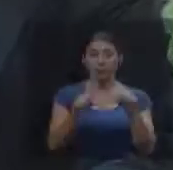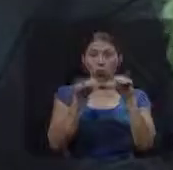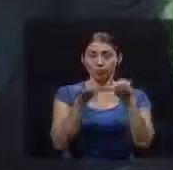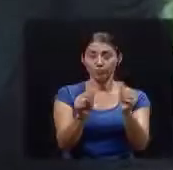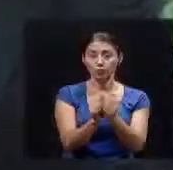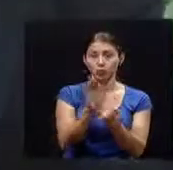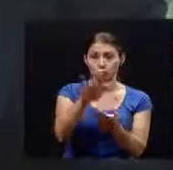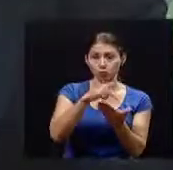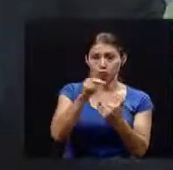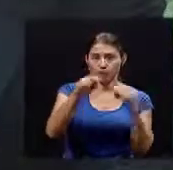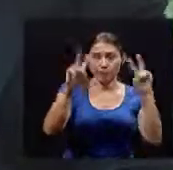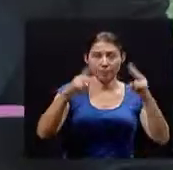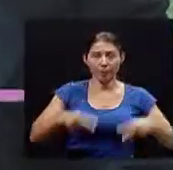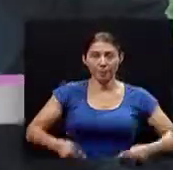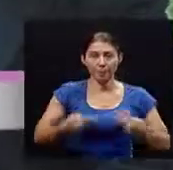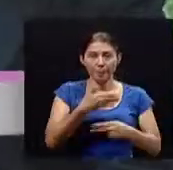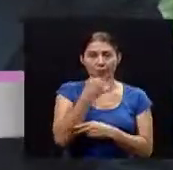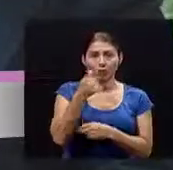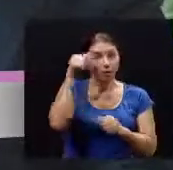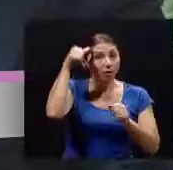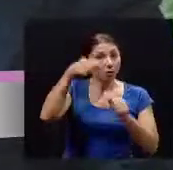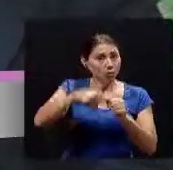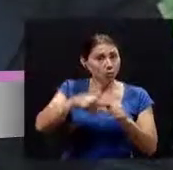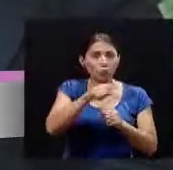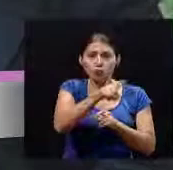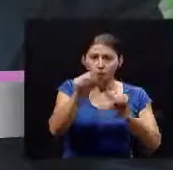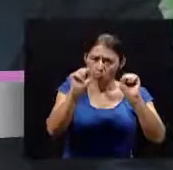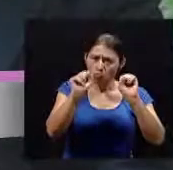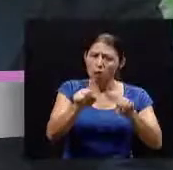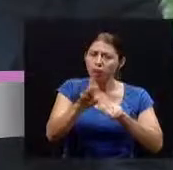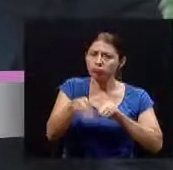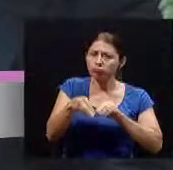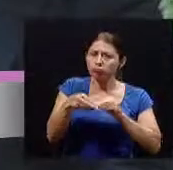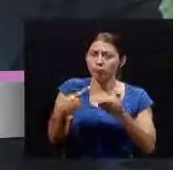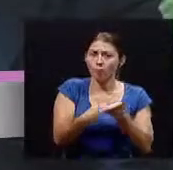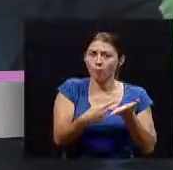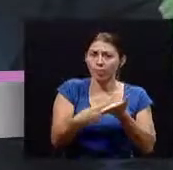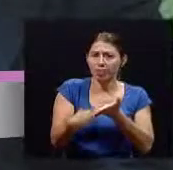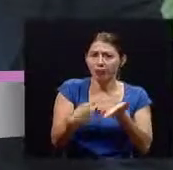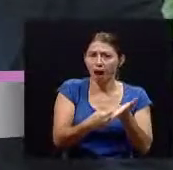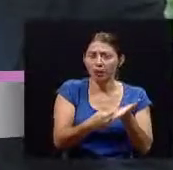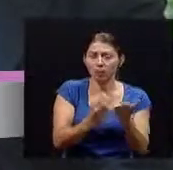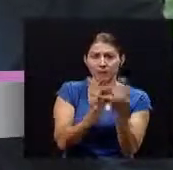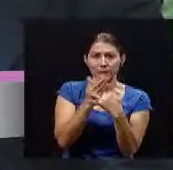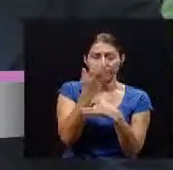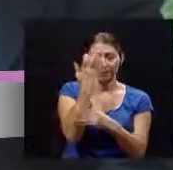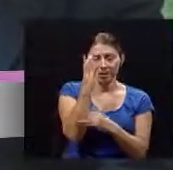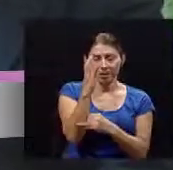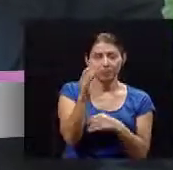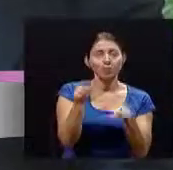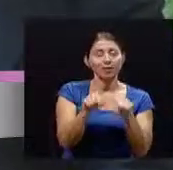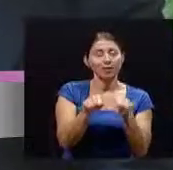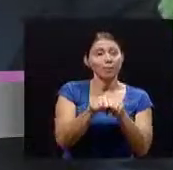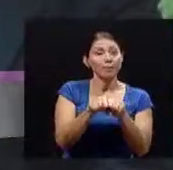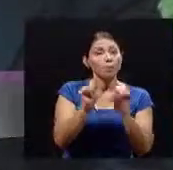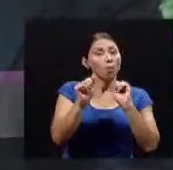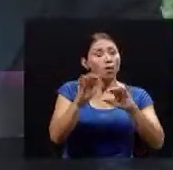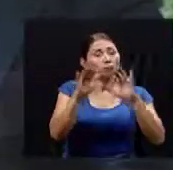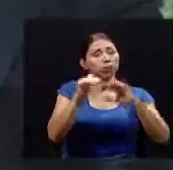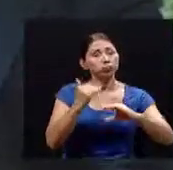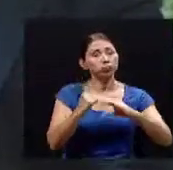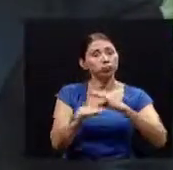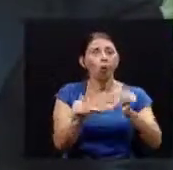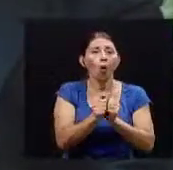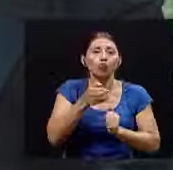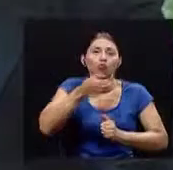continuamos con su programa vivir mejor recuerden nos pueden hacer comentarios y cualquier cosa al facebook de nuestro programa y también enviarnos